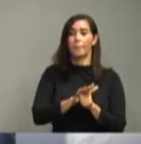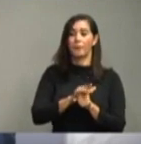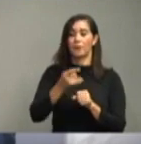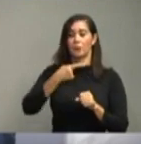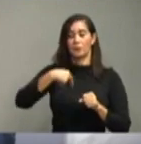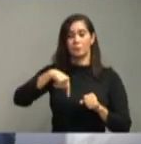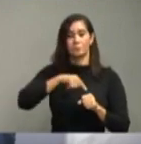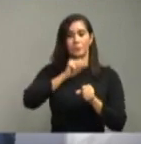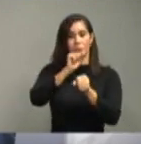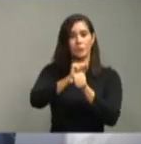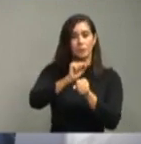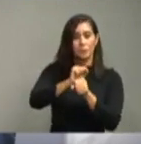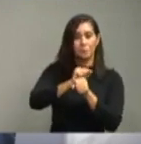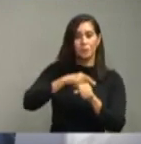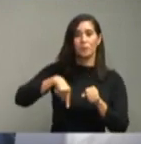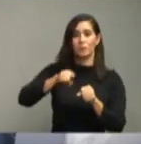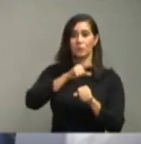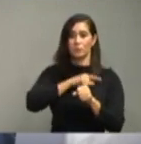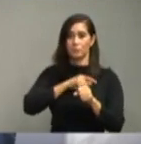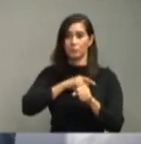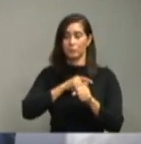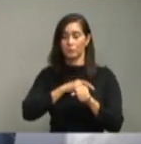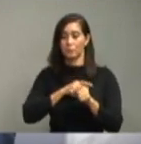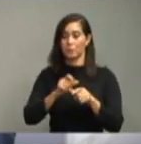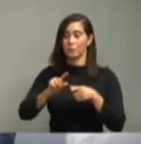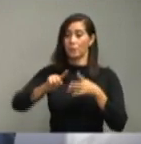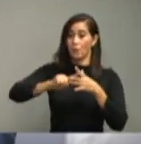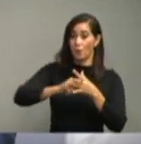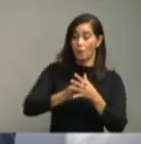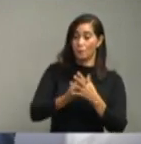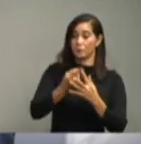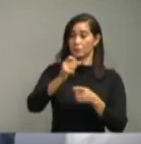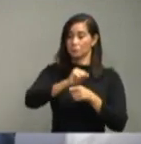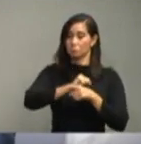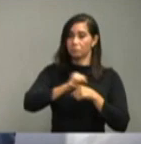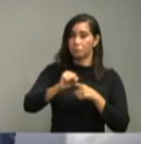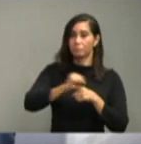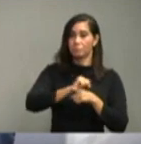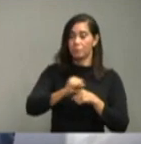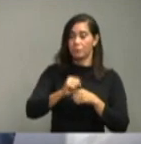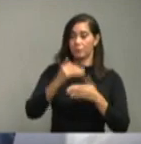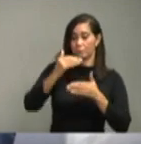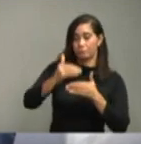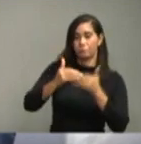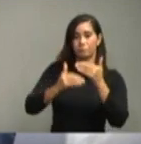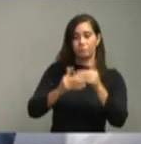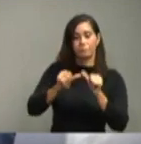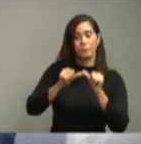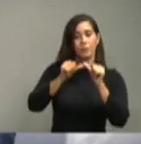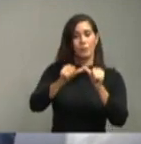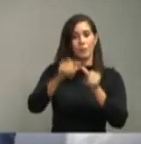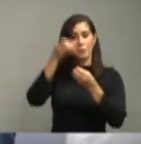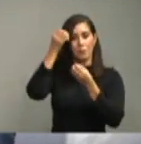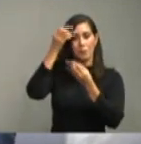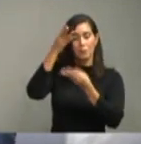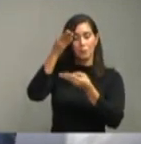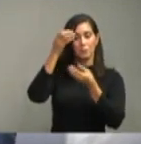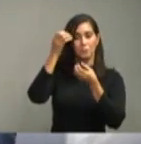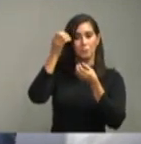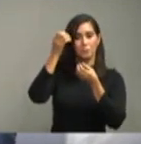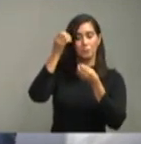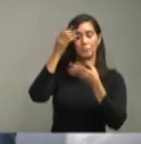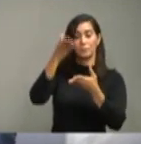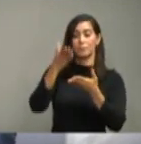reuniendo, vamos a empezar a dar información sobre el comportamiento